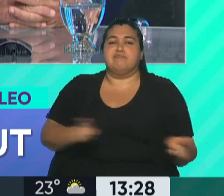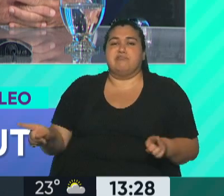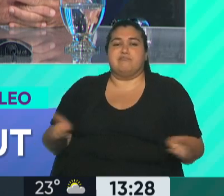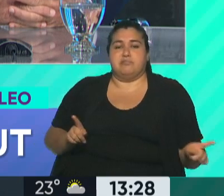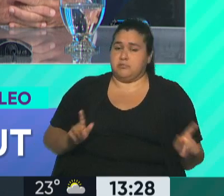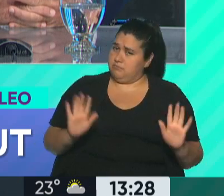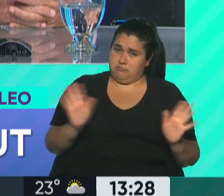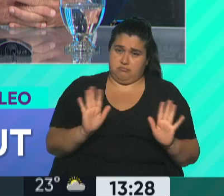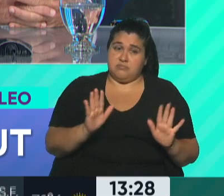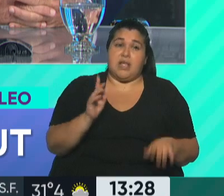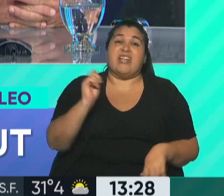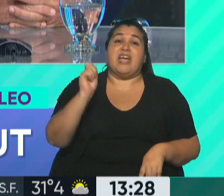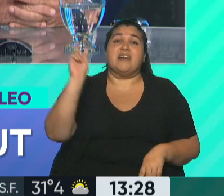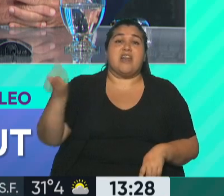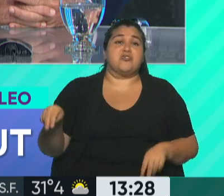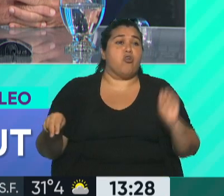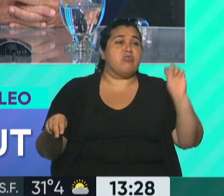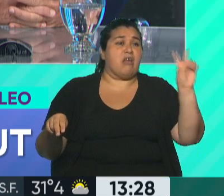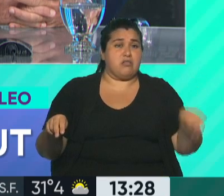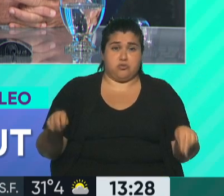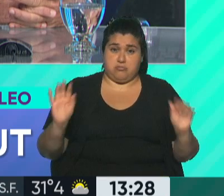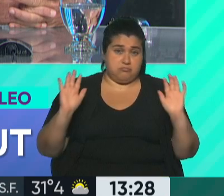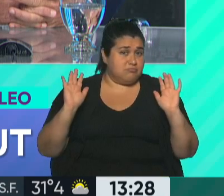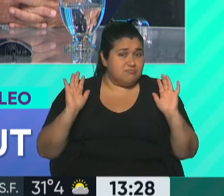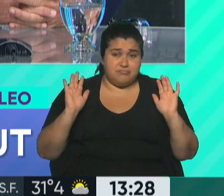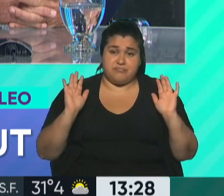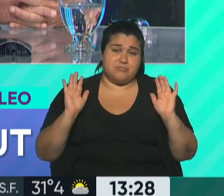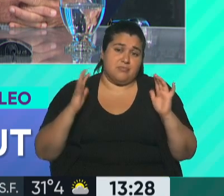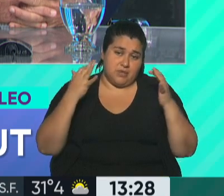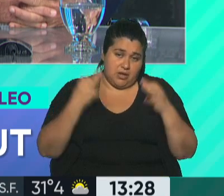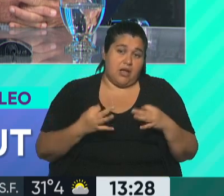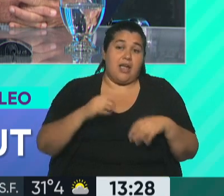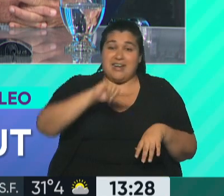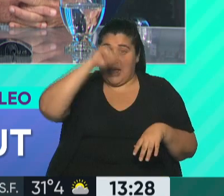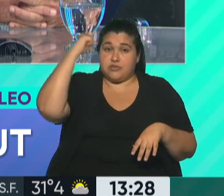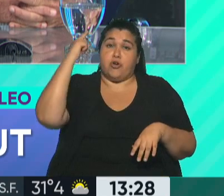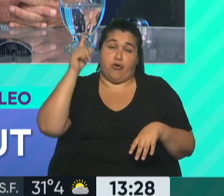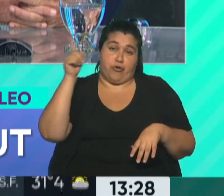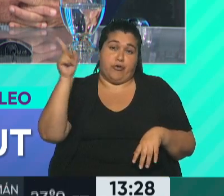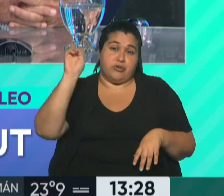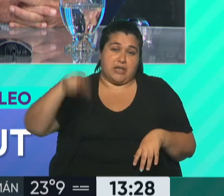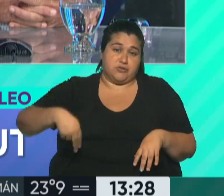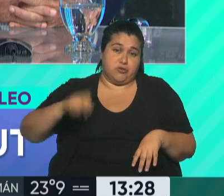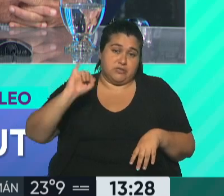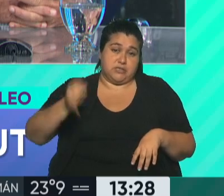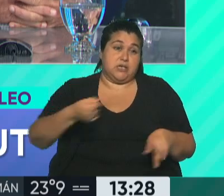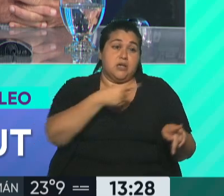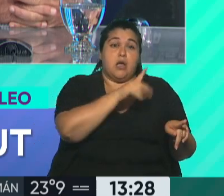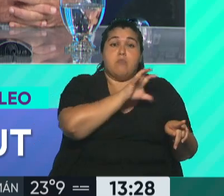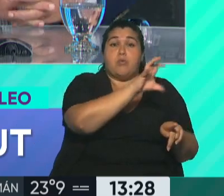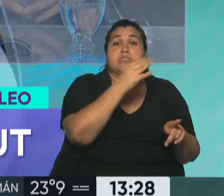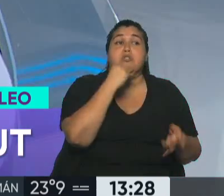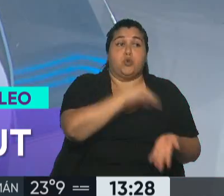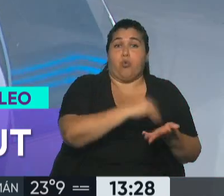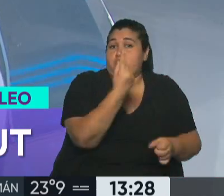hablamos de quién tiene razón específicamente, bueno, en este caso el gobierno de la nación tiene esa razón, porque el gobernador Chubut no puede hacer